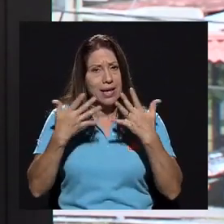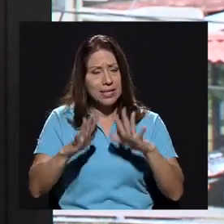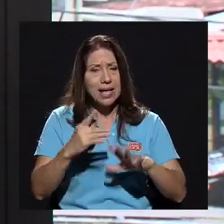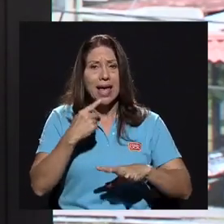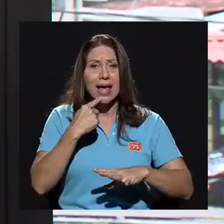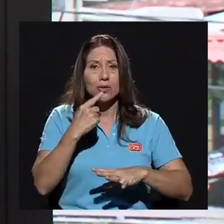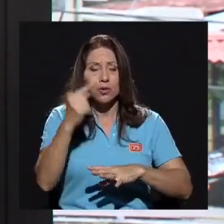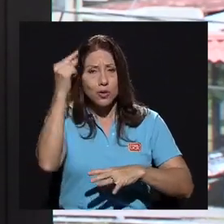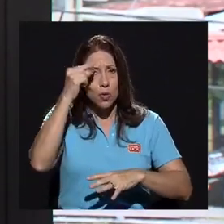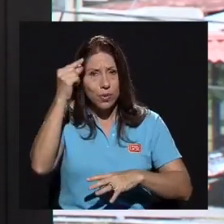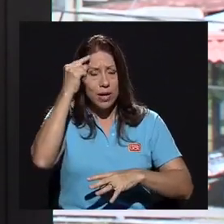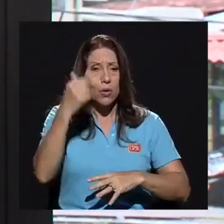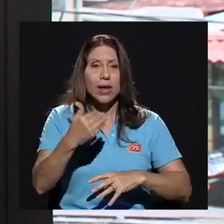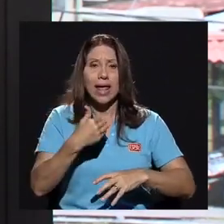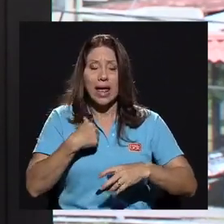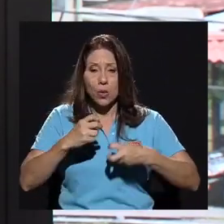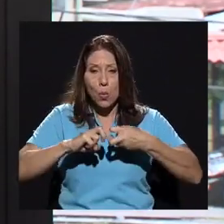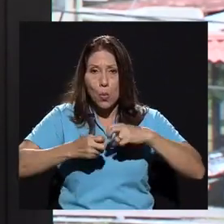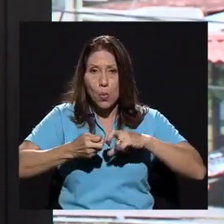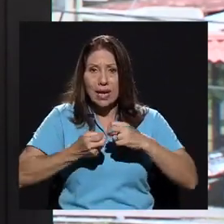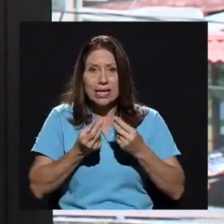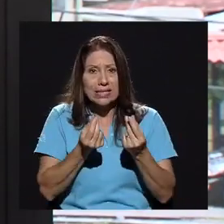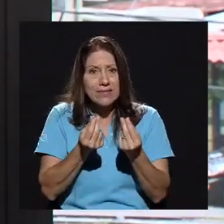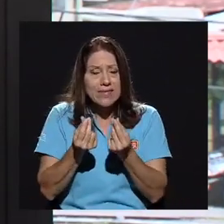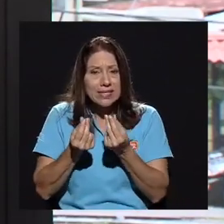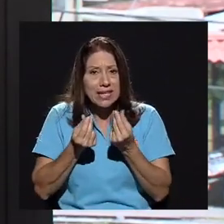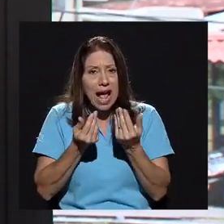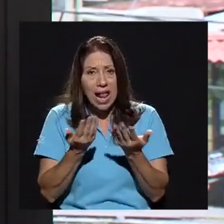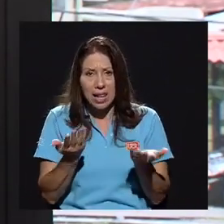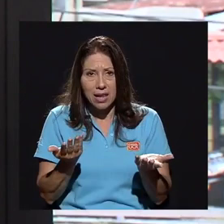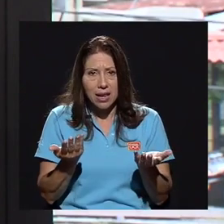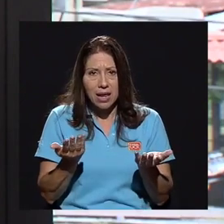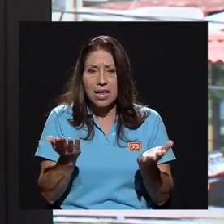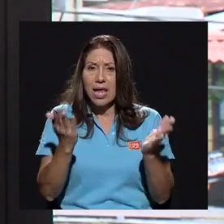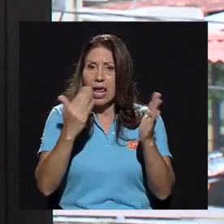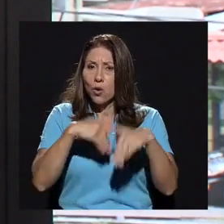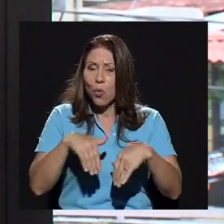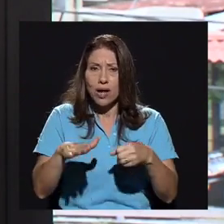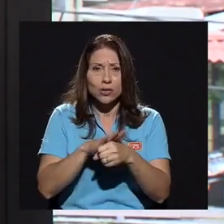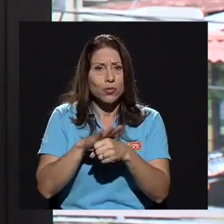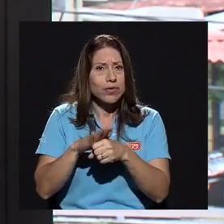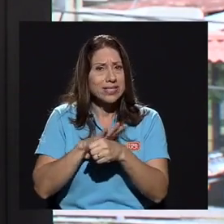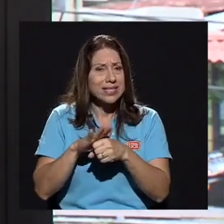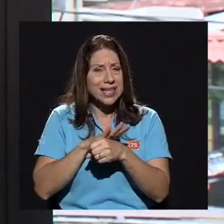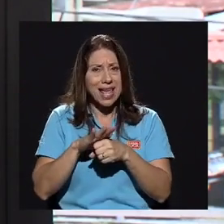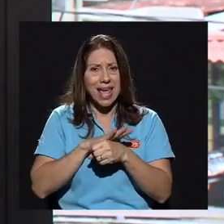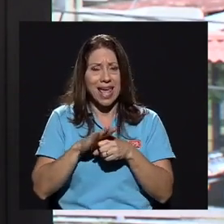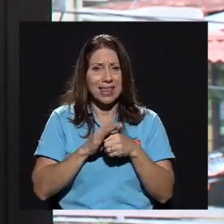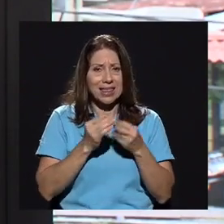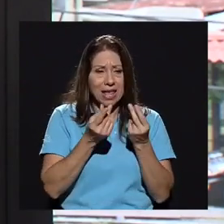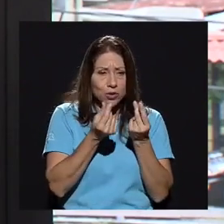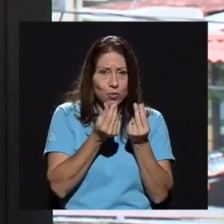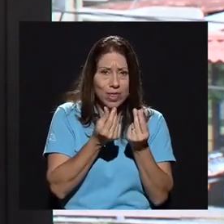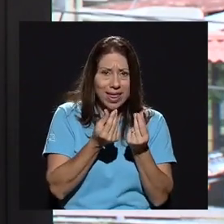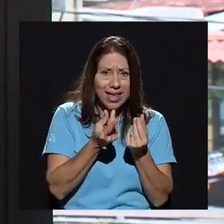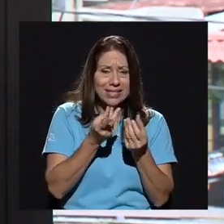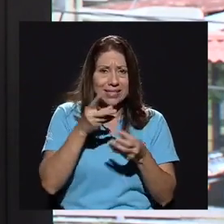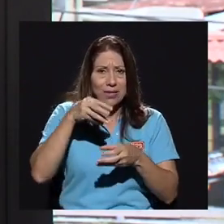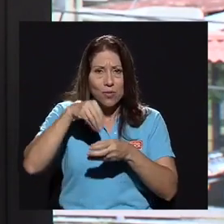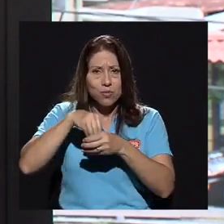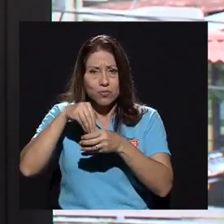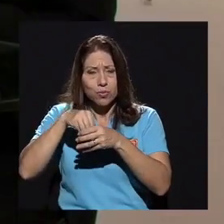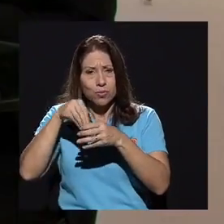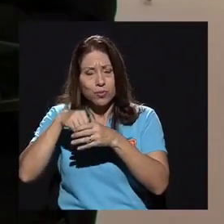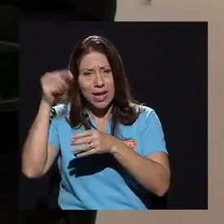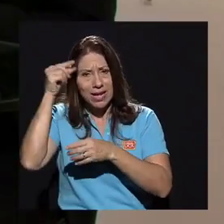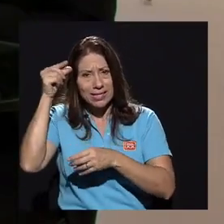gobierno, que hay una crisis fiscal, que no hay incluso suficiente fluidez en las arcas del Estado.